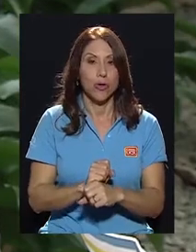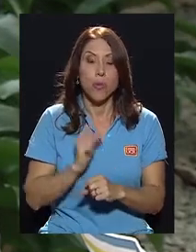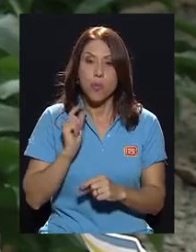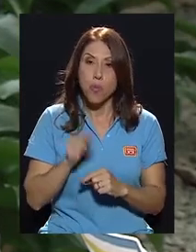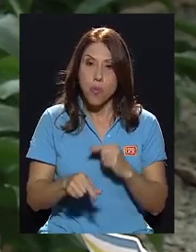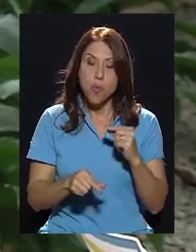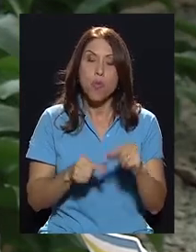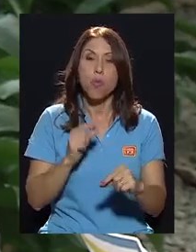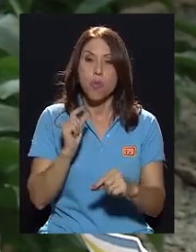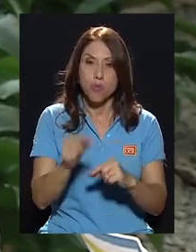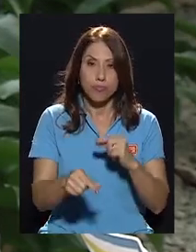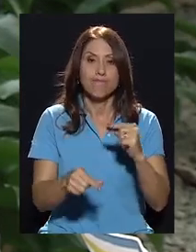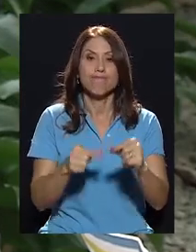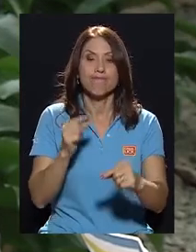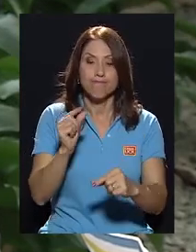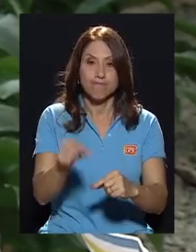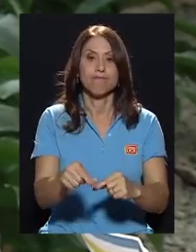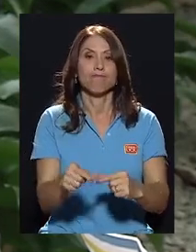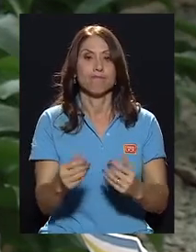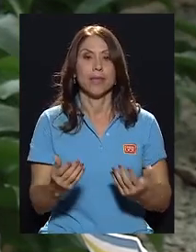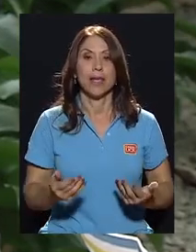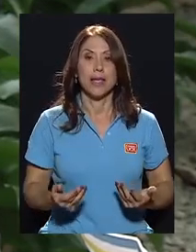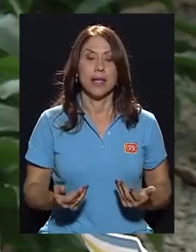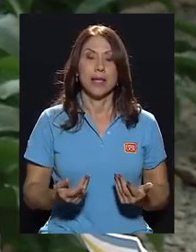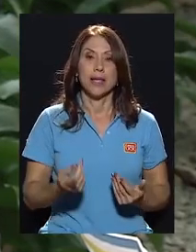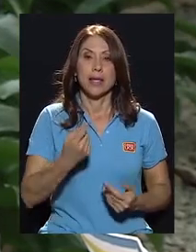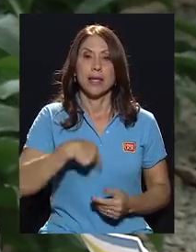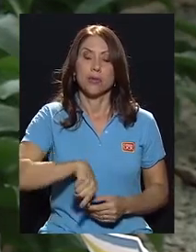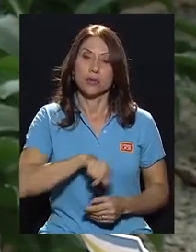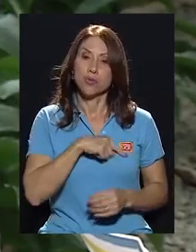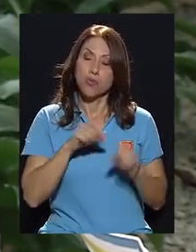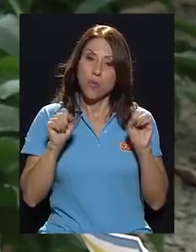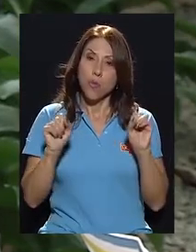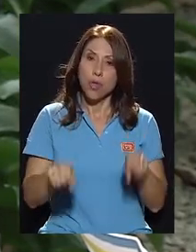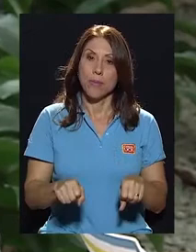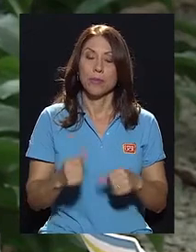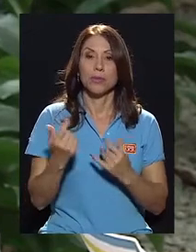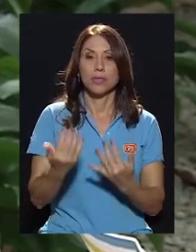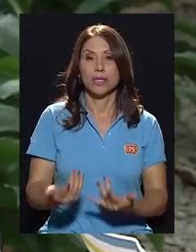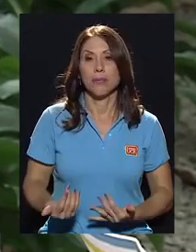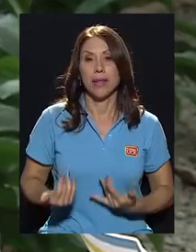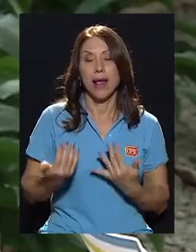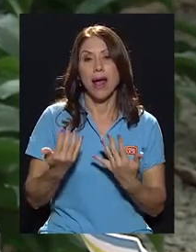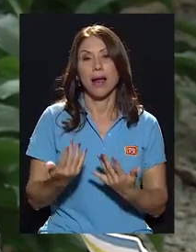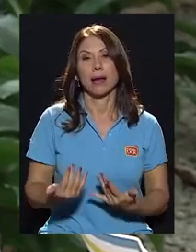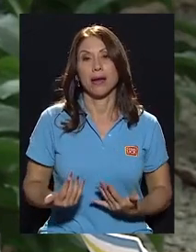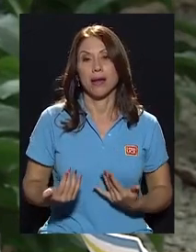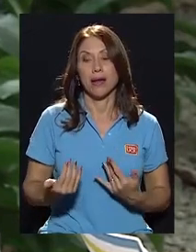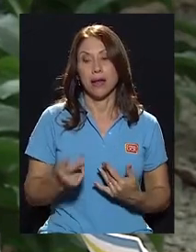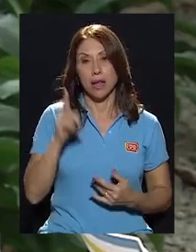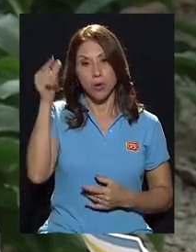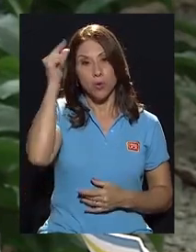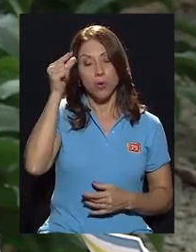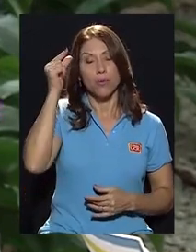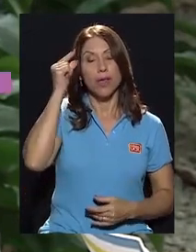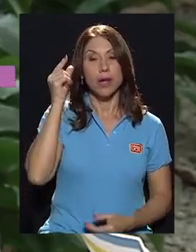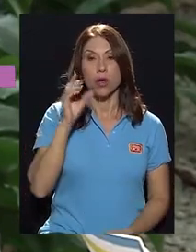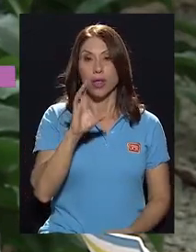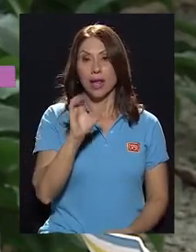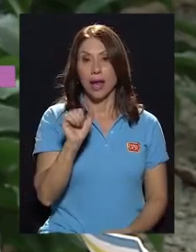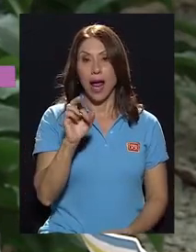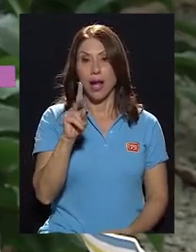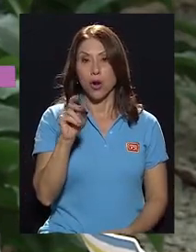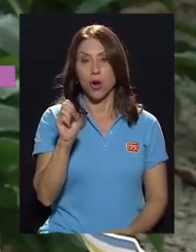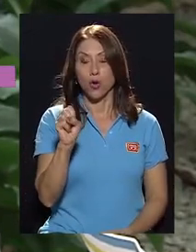resolviendo poco a poco y que lo que podemos esperar en un gobierno de Carlos